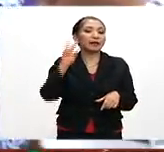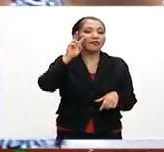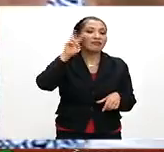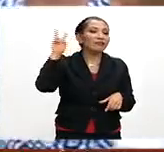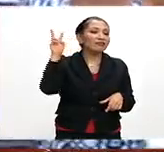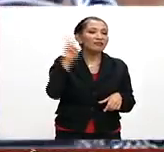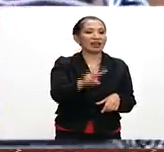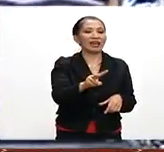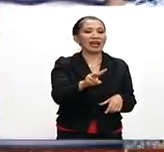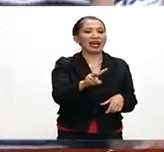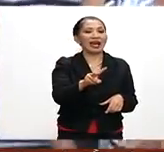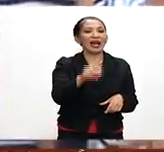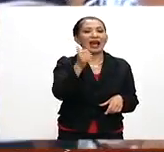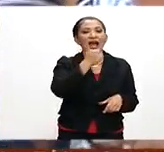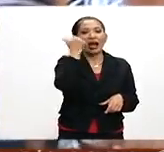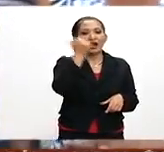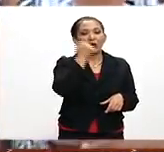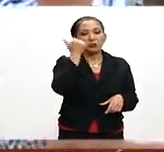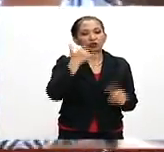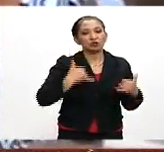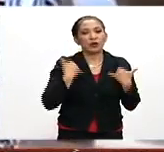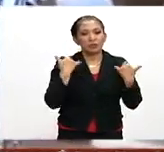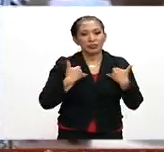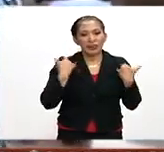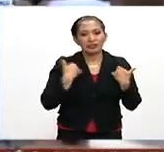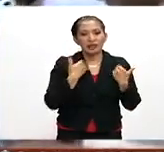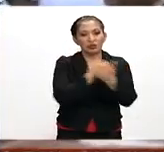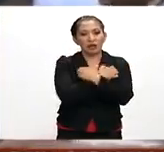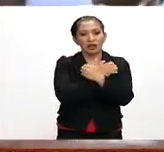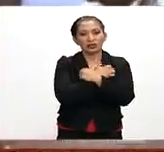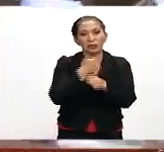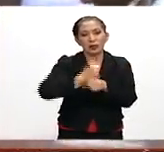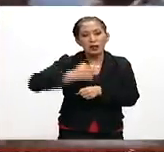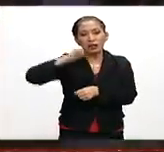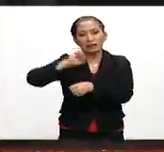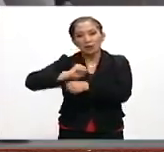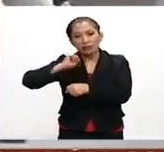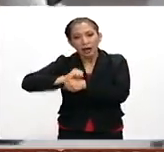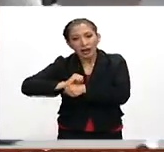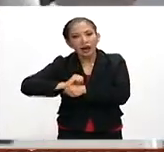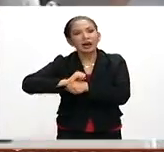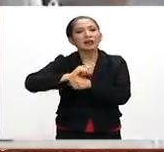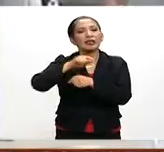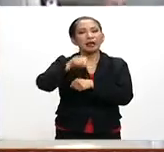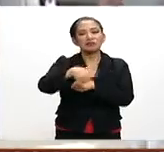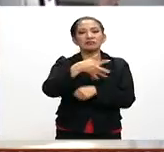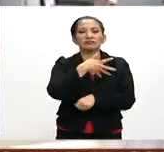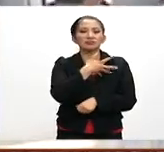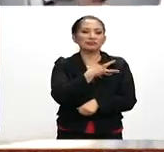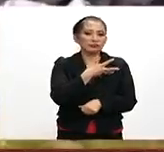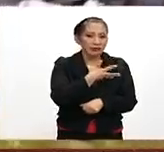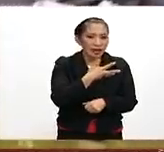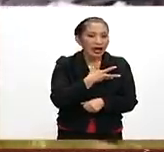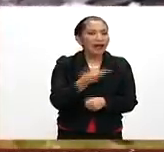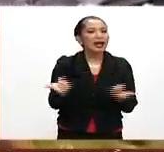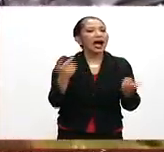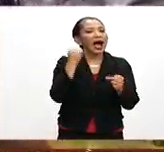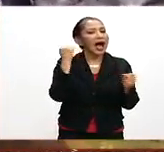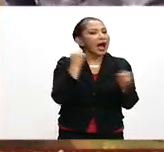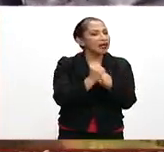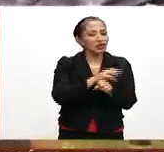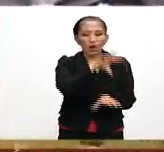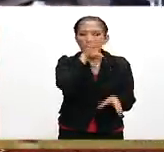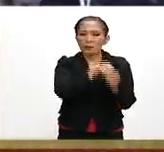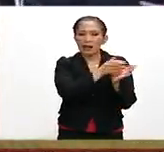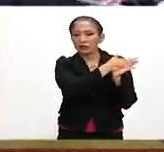por que los alumnos, los jóvenes de educación básica que es primaria y secundaria justamente pues tengan el ciclo escolar